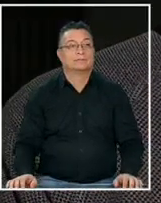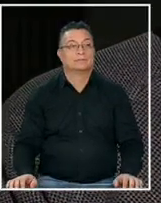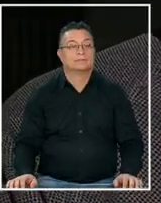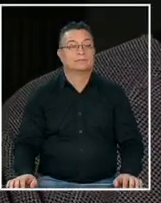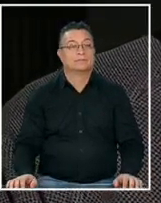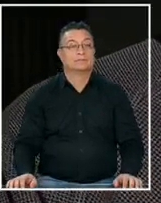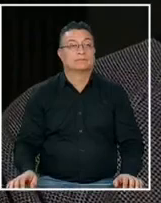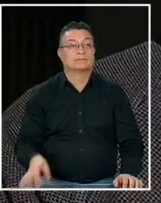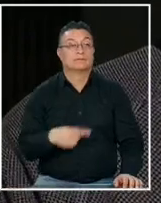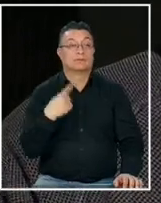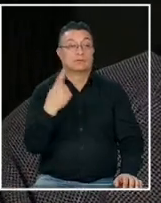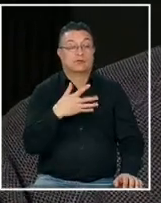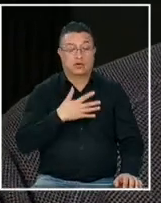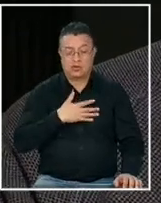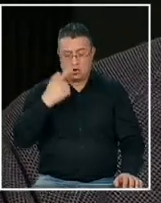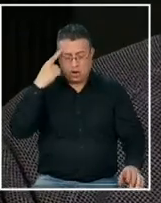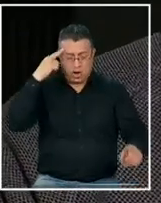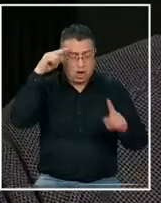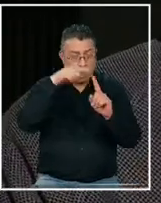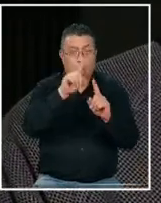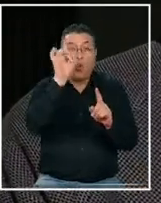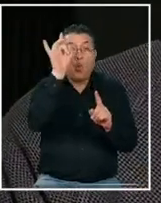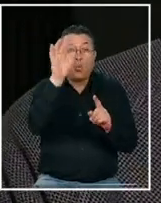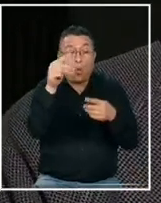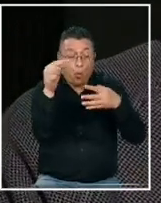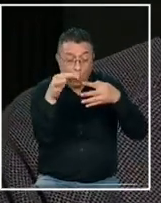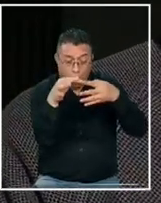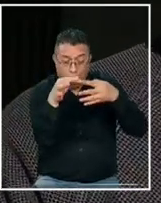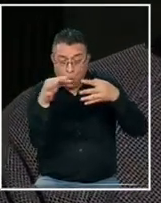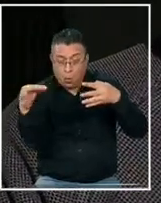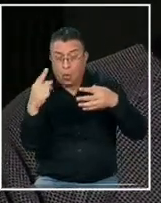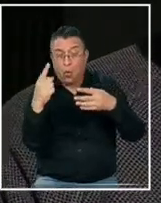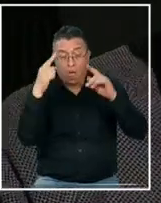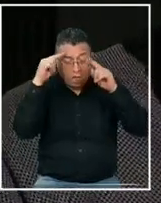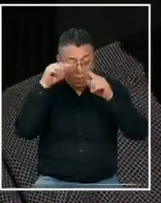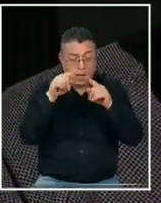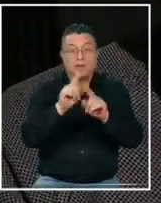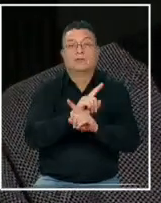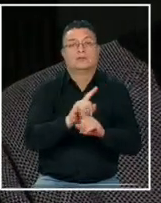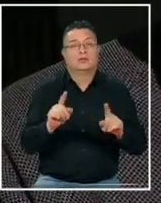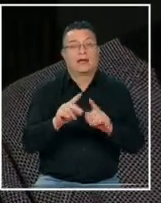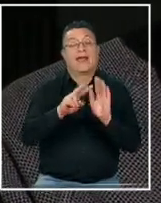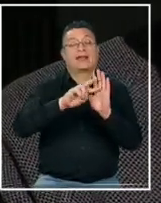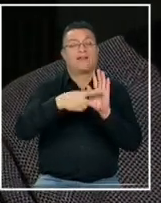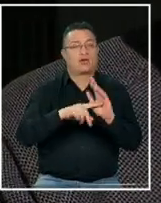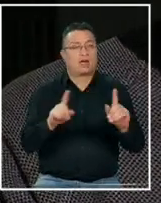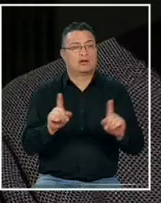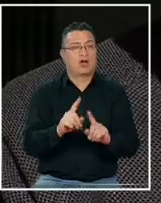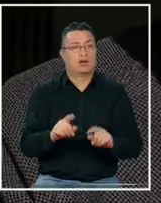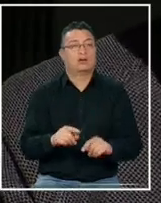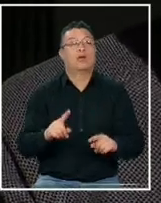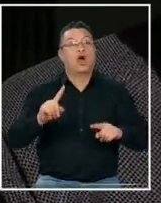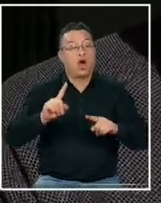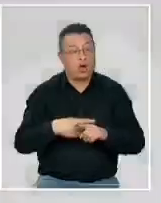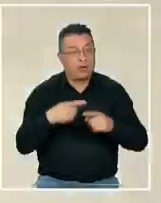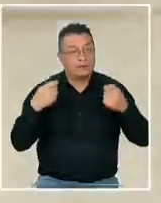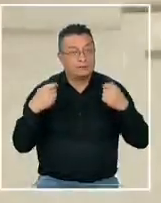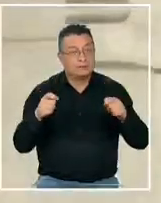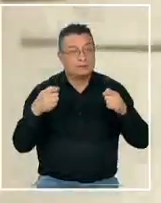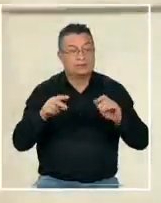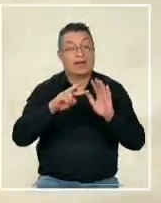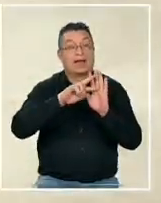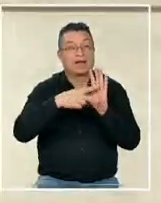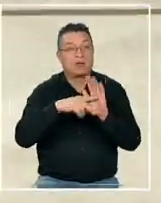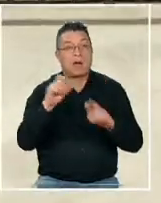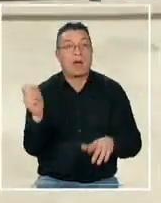no nos obsesionemos con un elemento de la reforma nuevo intento para una reforma que